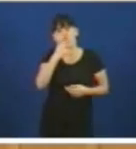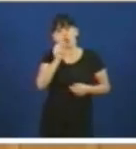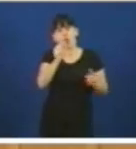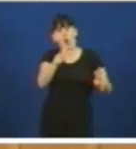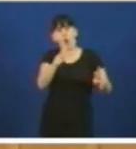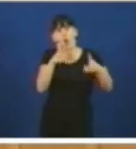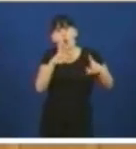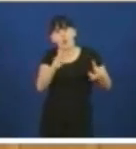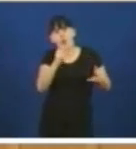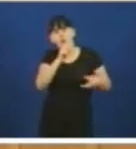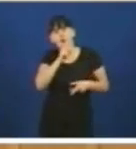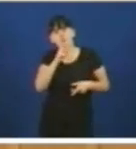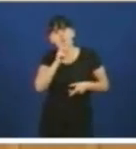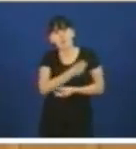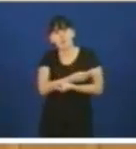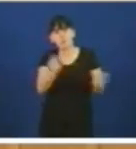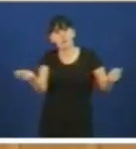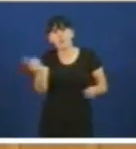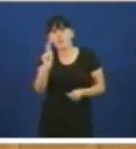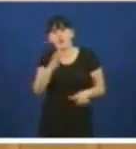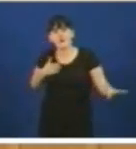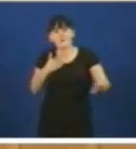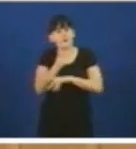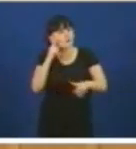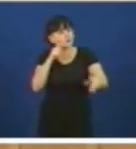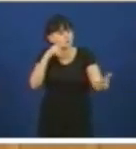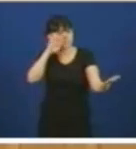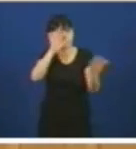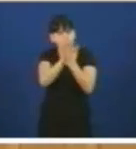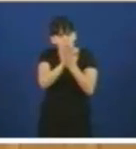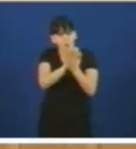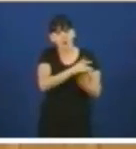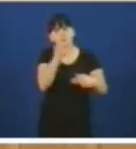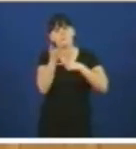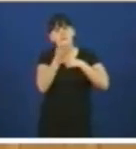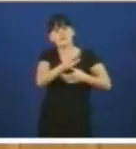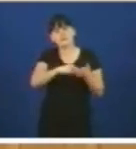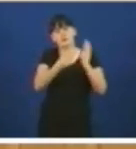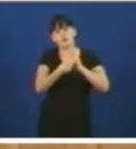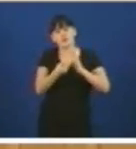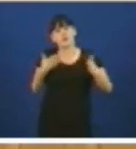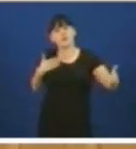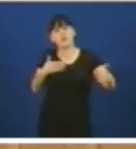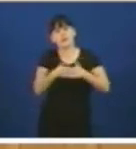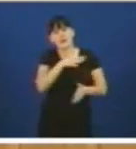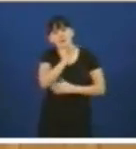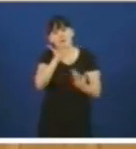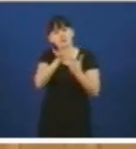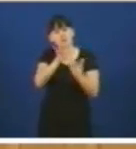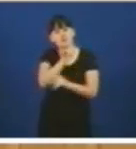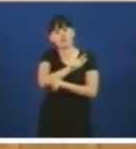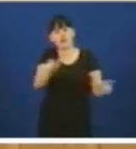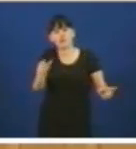non saiu pola porta de atrás foi a Ferrol a dar a cara a presentar o proxeto do dique e a falar ca xente de Ferrol